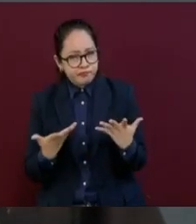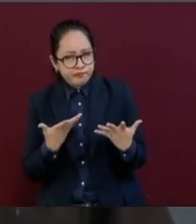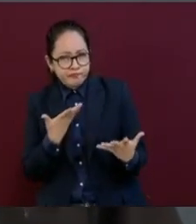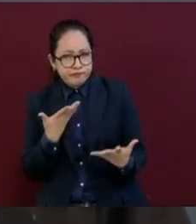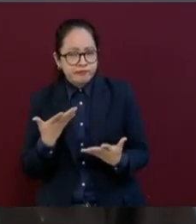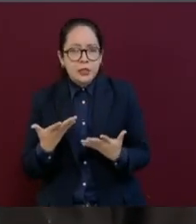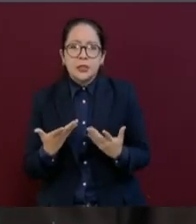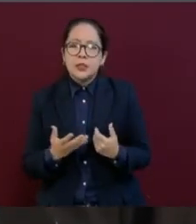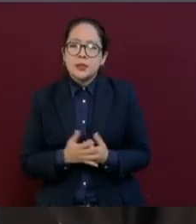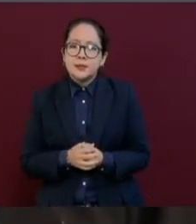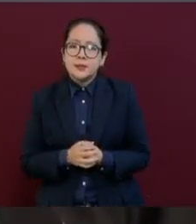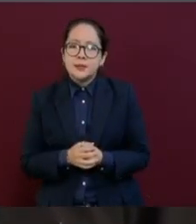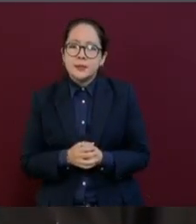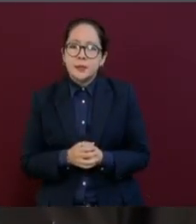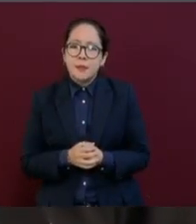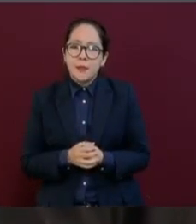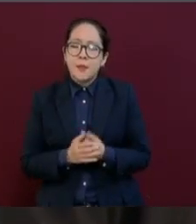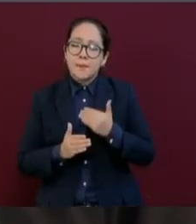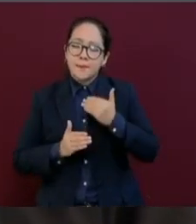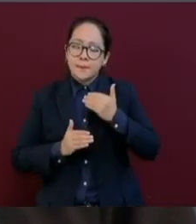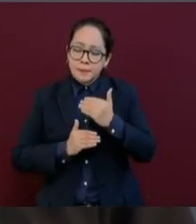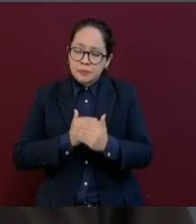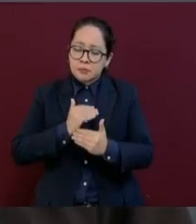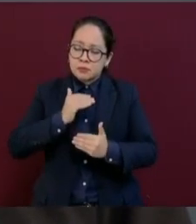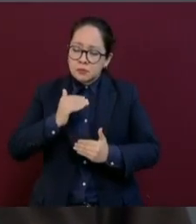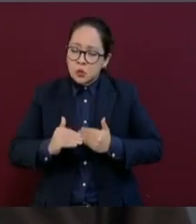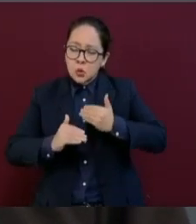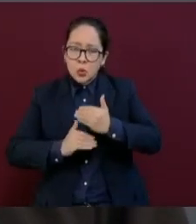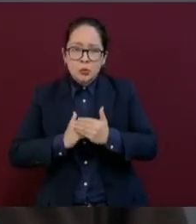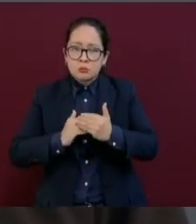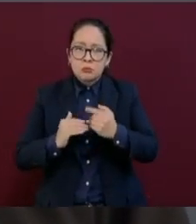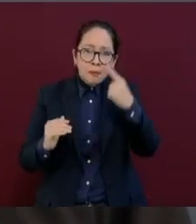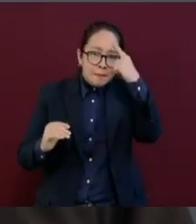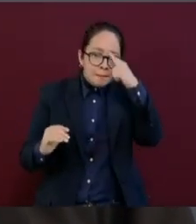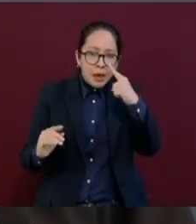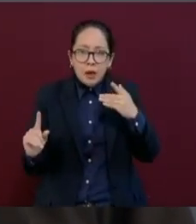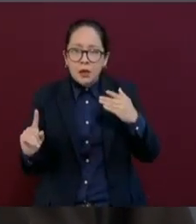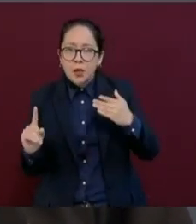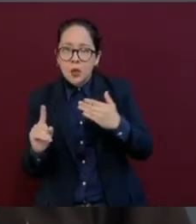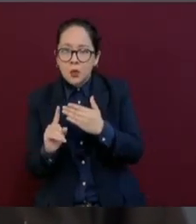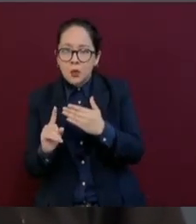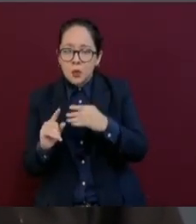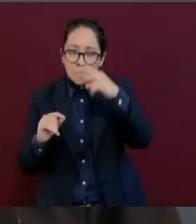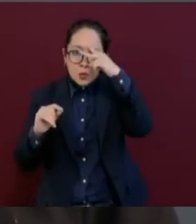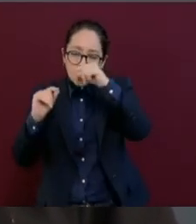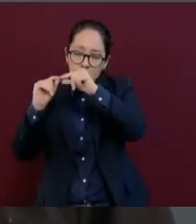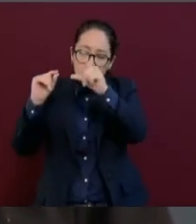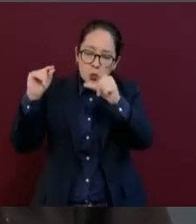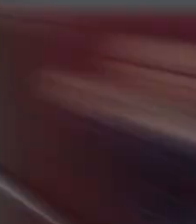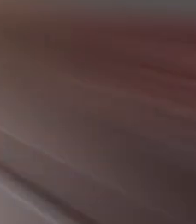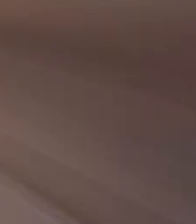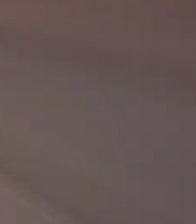proceso para la transformación de nuestro país.